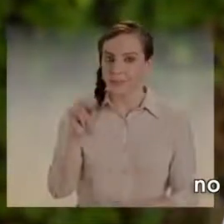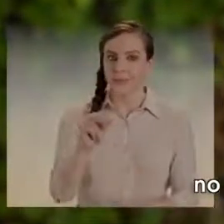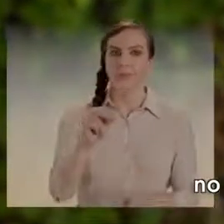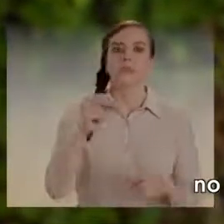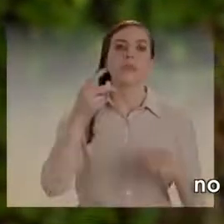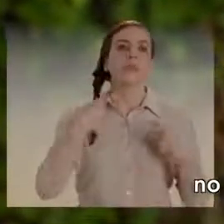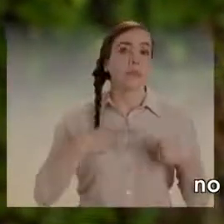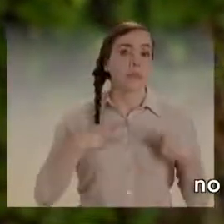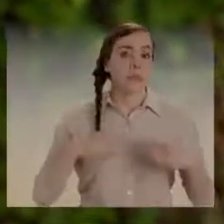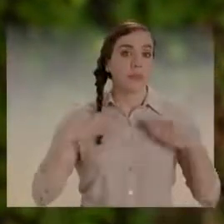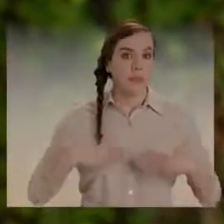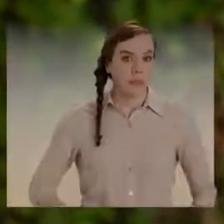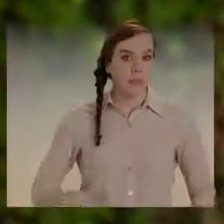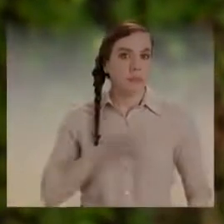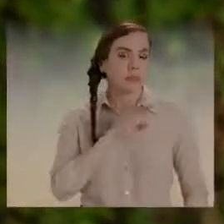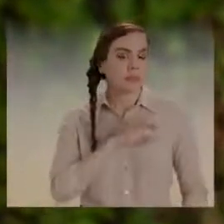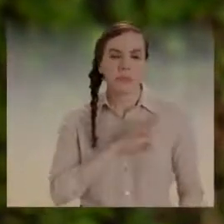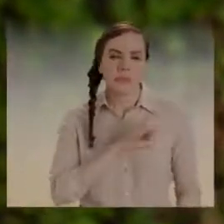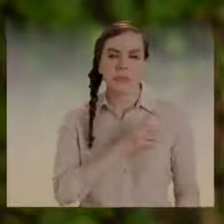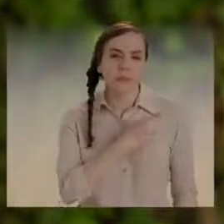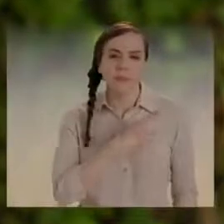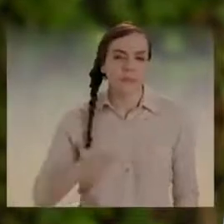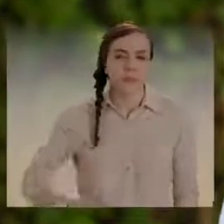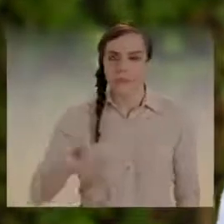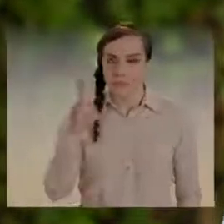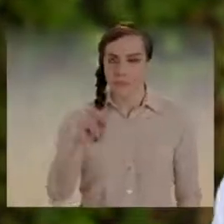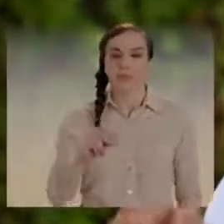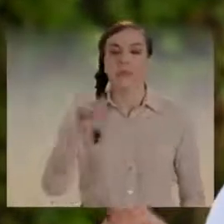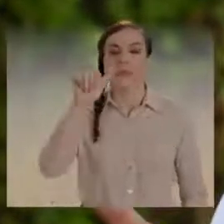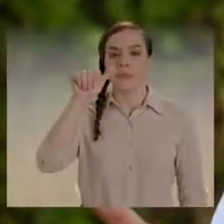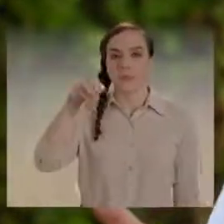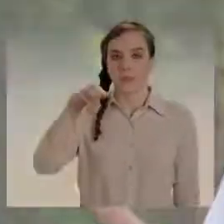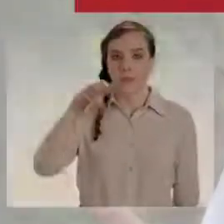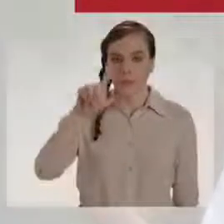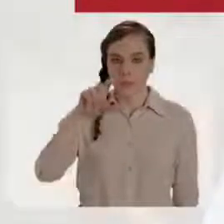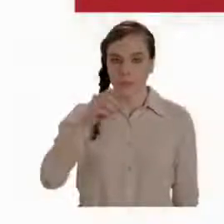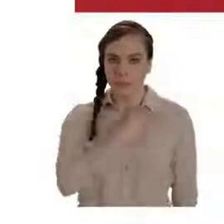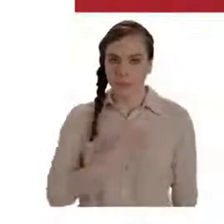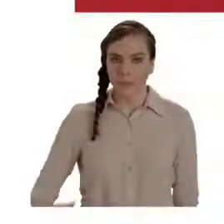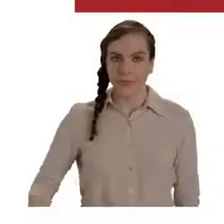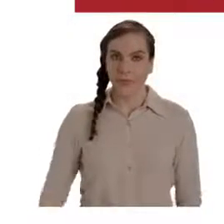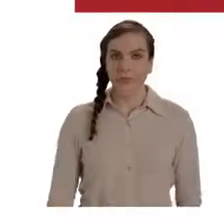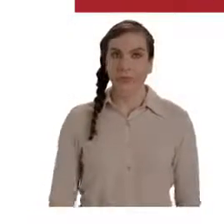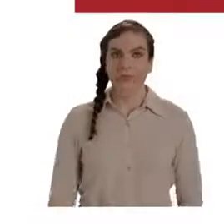rodeado de guardaespaldas. El que lucha por la justicia no tiene nada que temer. Andrés Manuel, presidente.